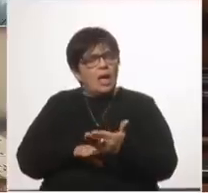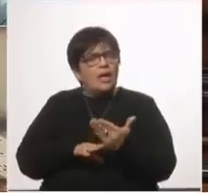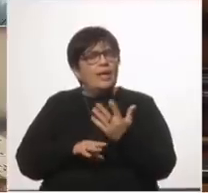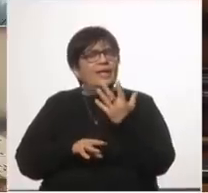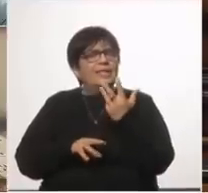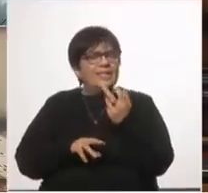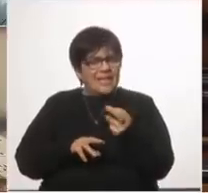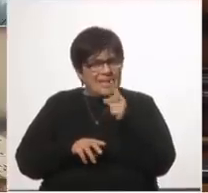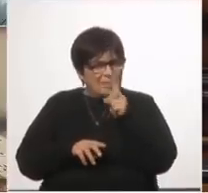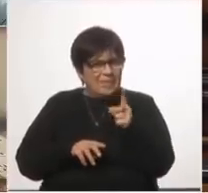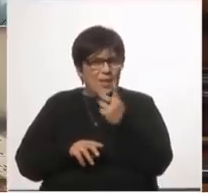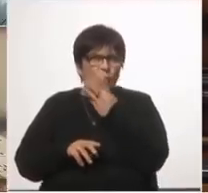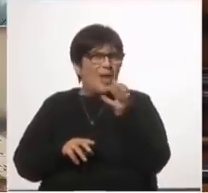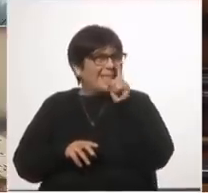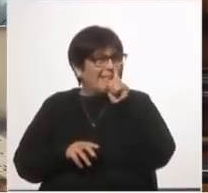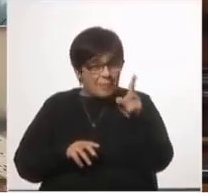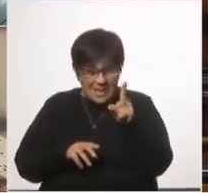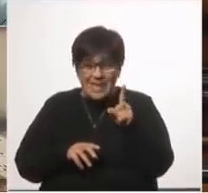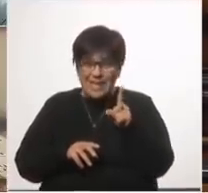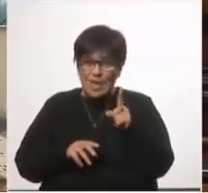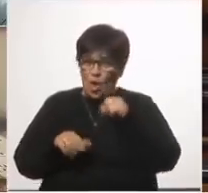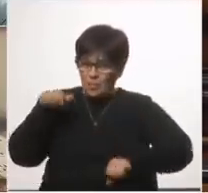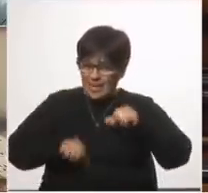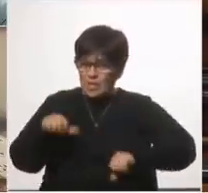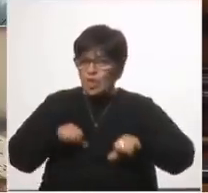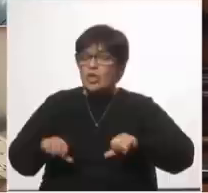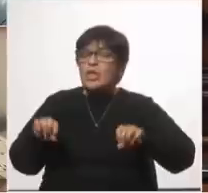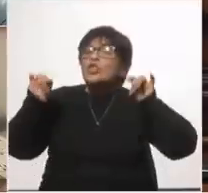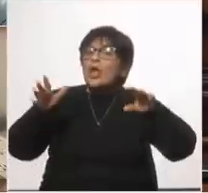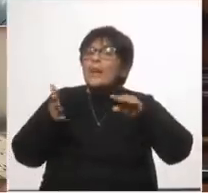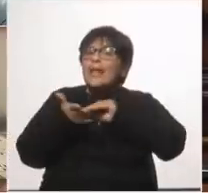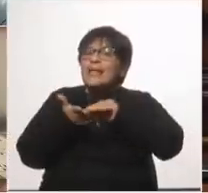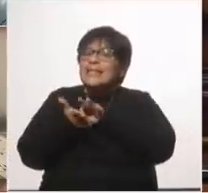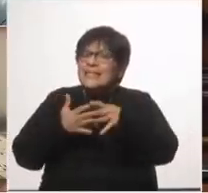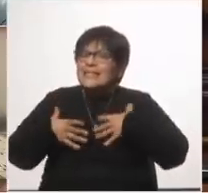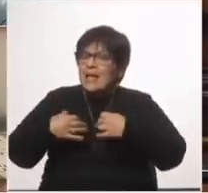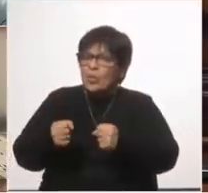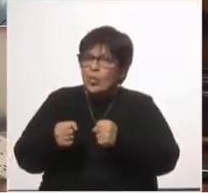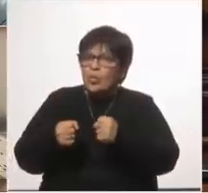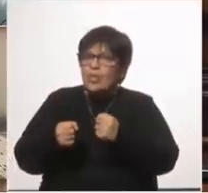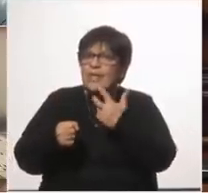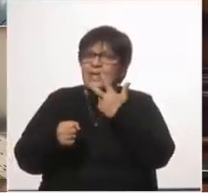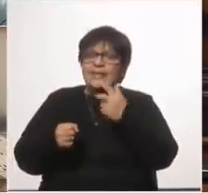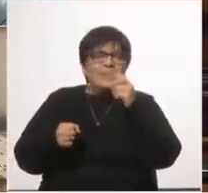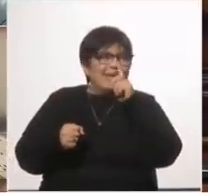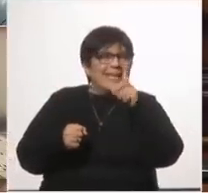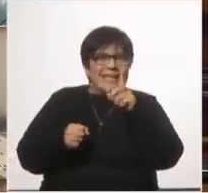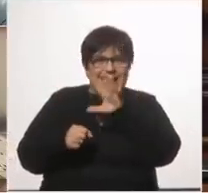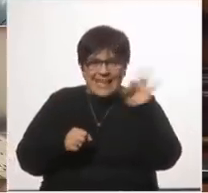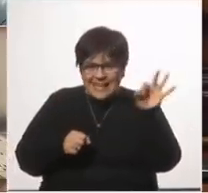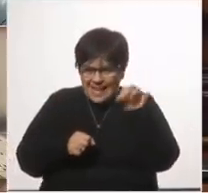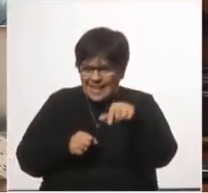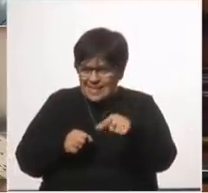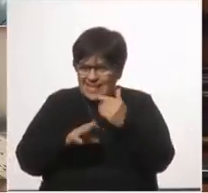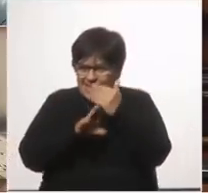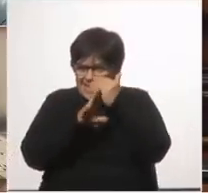40 mil cirugías que solo en hace son 6 mil 500 capaz que no son tantas pero son importantes que hay una